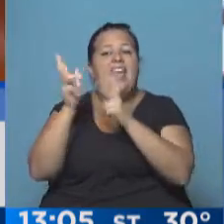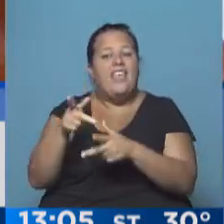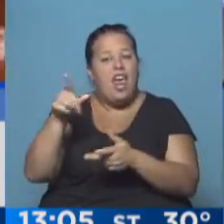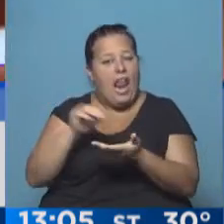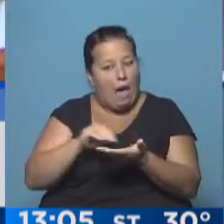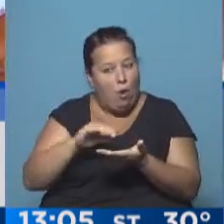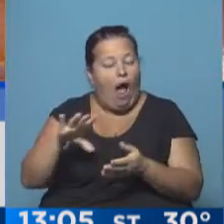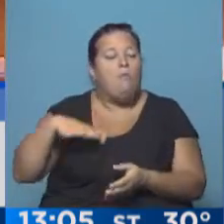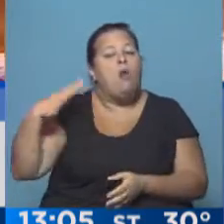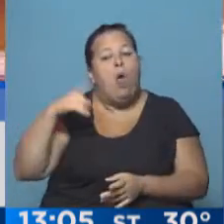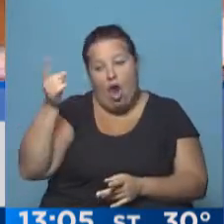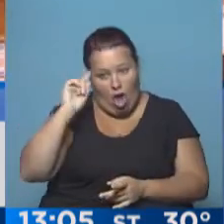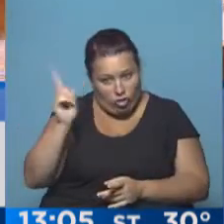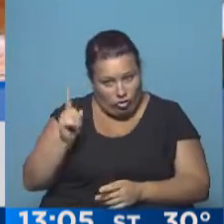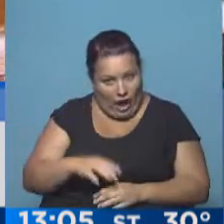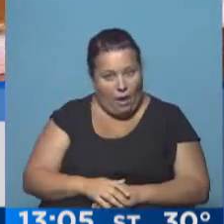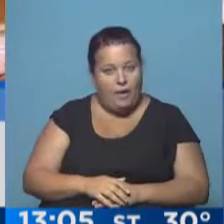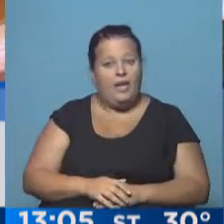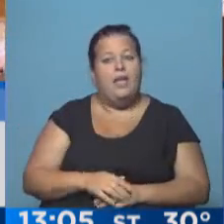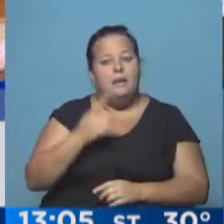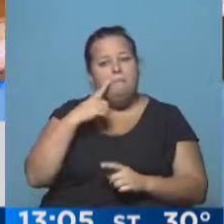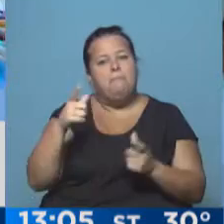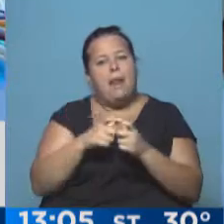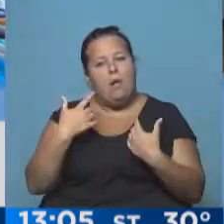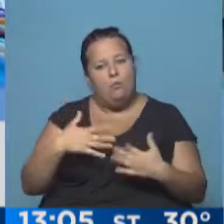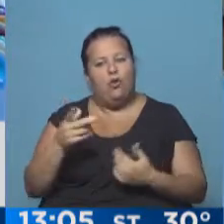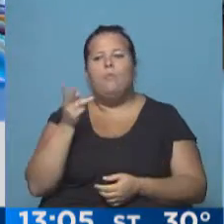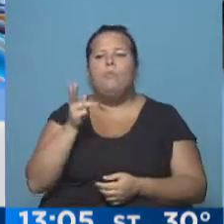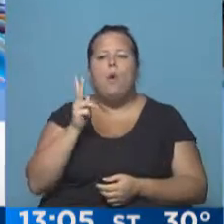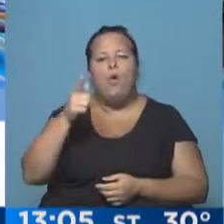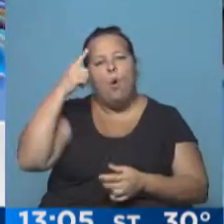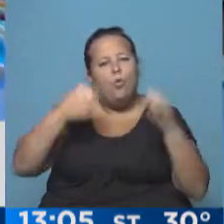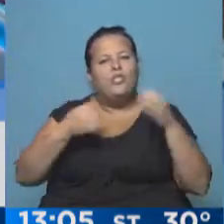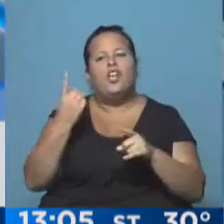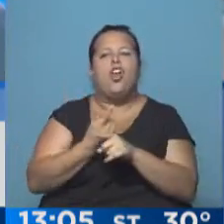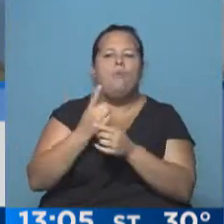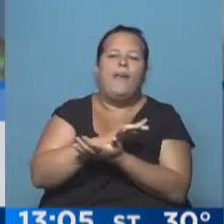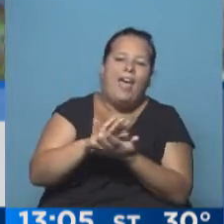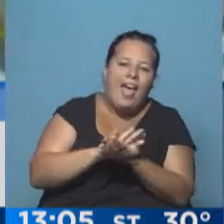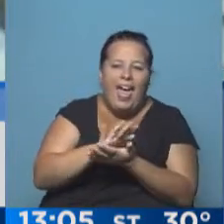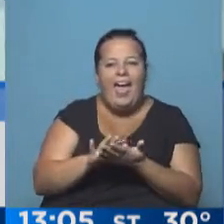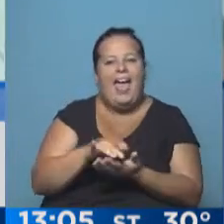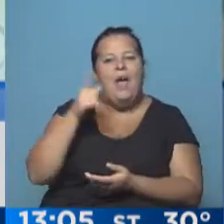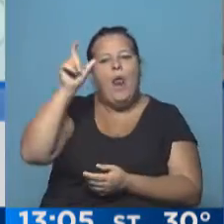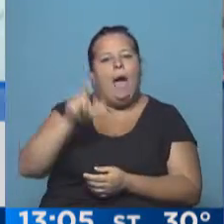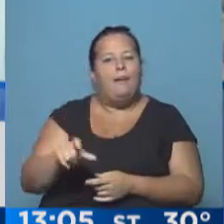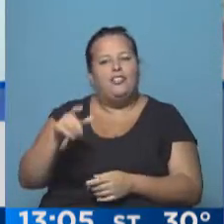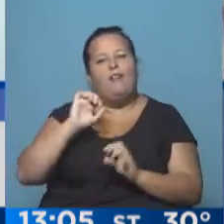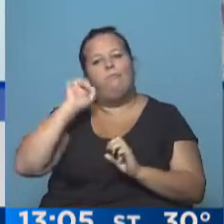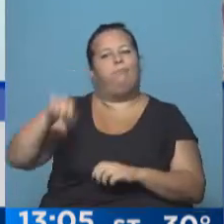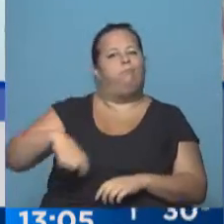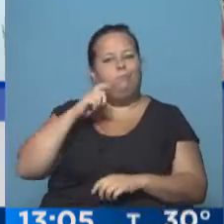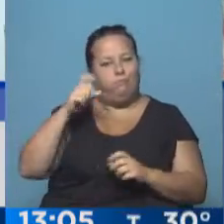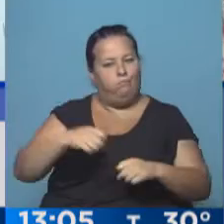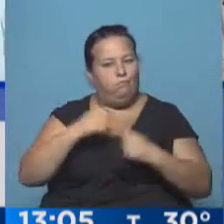Broitman, por si él no lo sabía, que está mirando muchas películas, que la justicia no puede negociar con alguien que está en rebeldía, o sea,